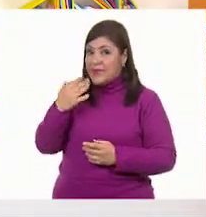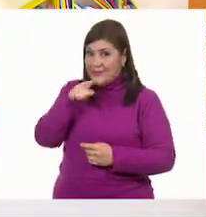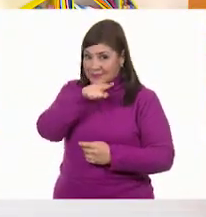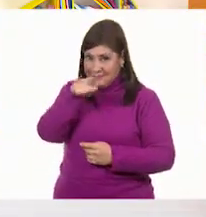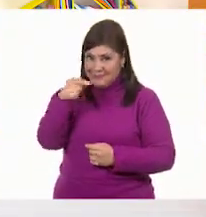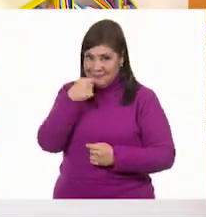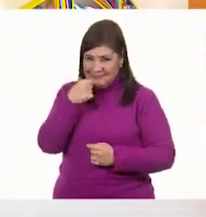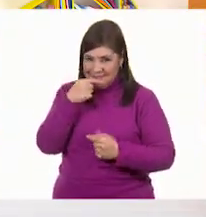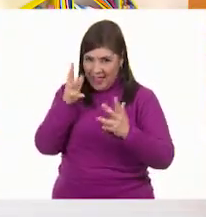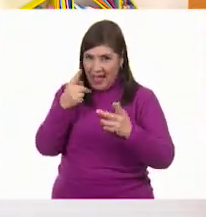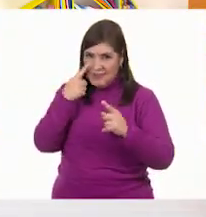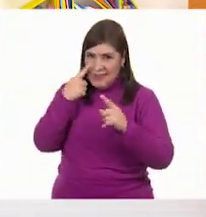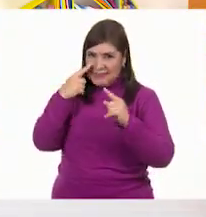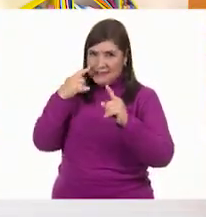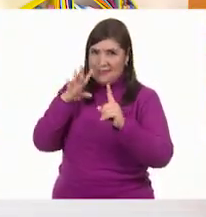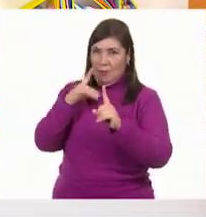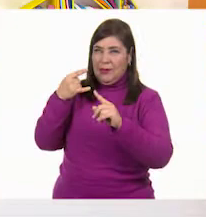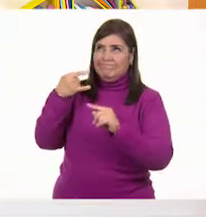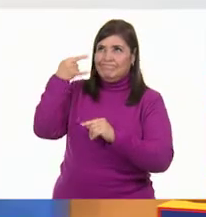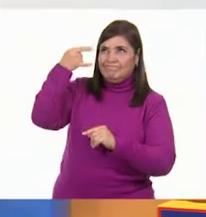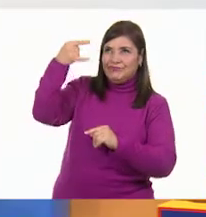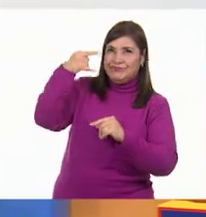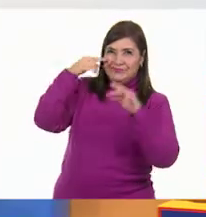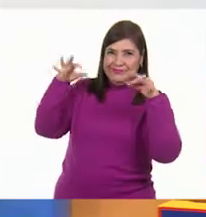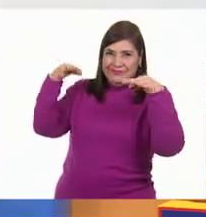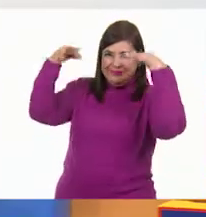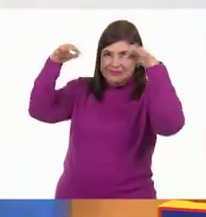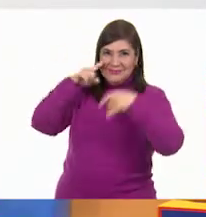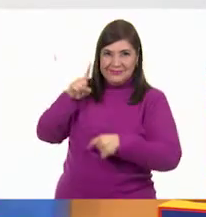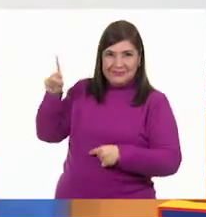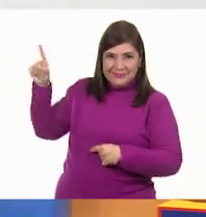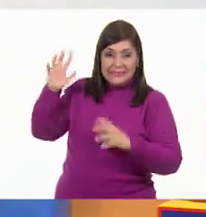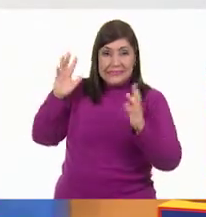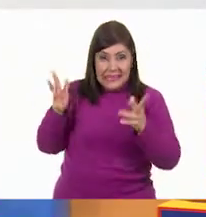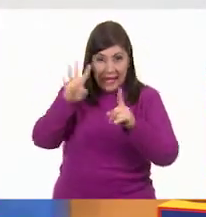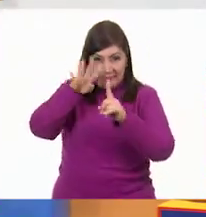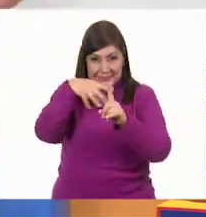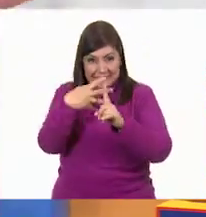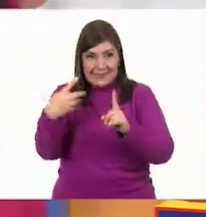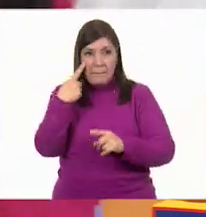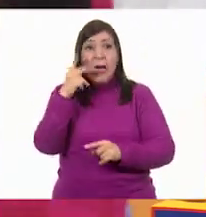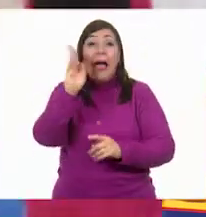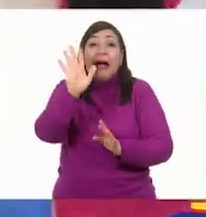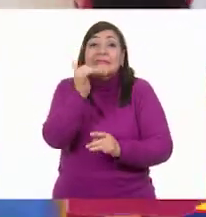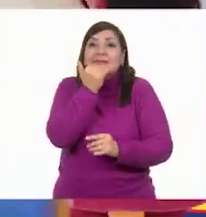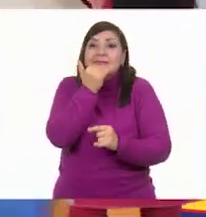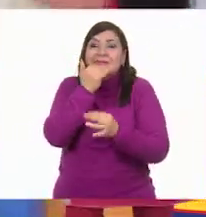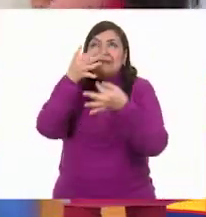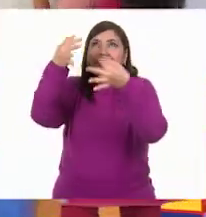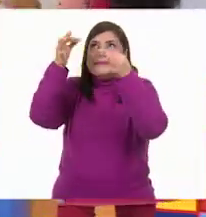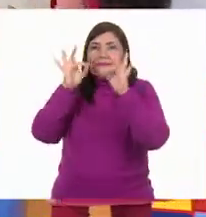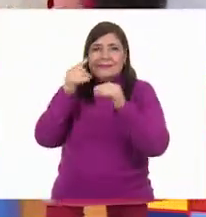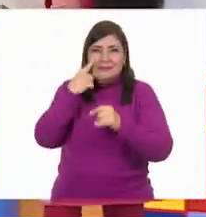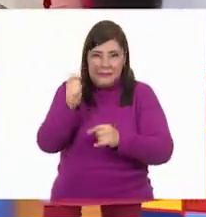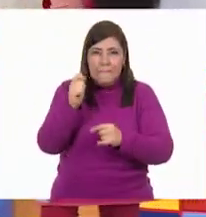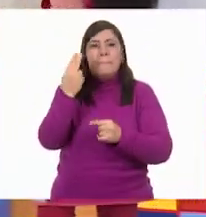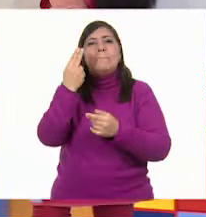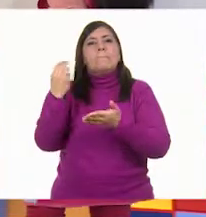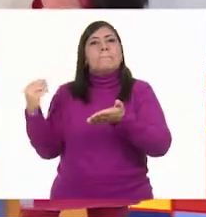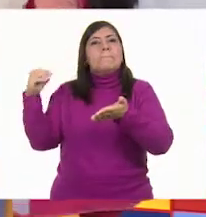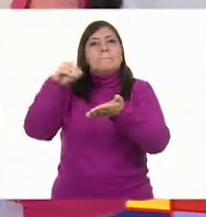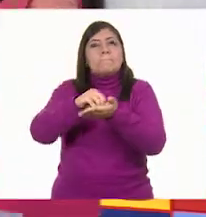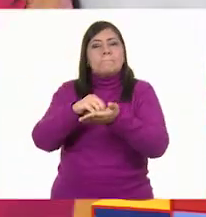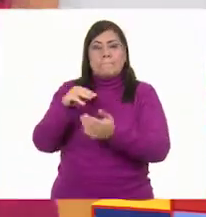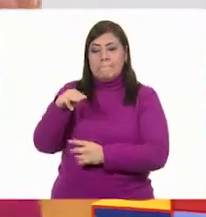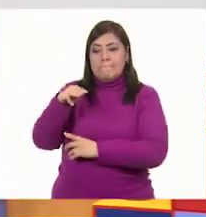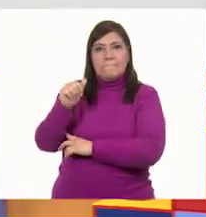niños. Ya tenemos nuestra tabla. Pero aquí nos hace falta... ¡Ay, se cae, se cae! ¡Ah! Nos hace falta incluir a Mariana,